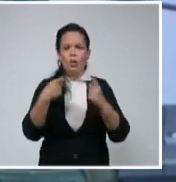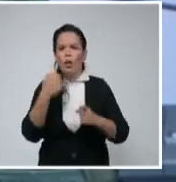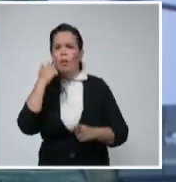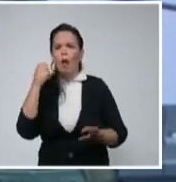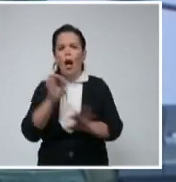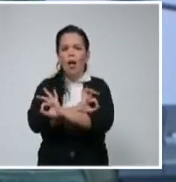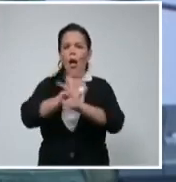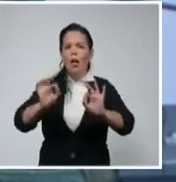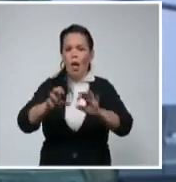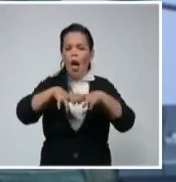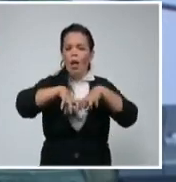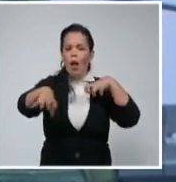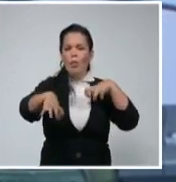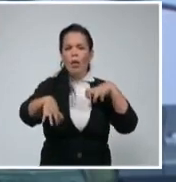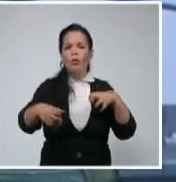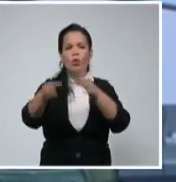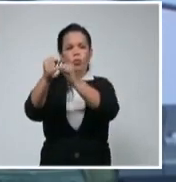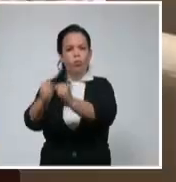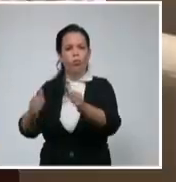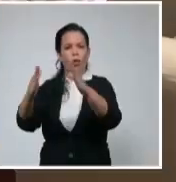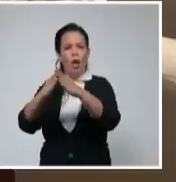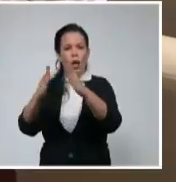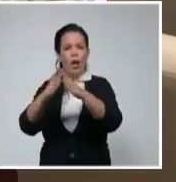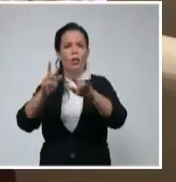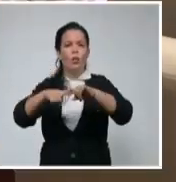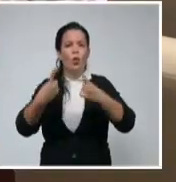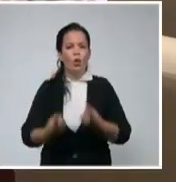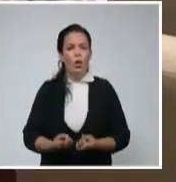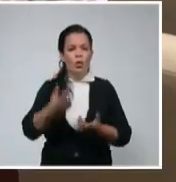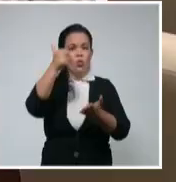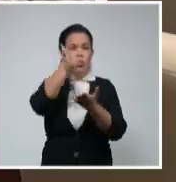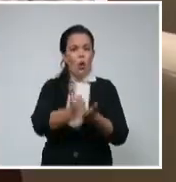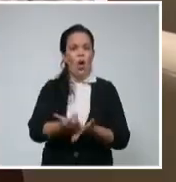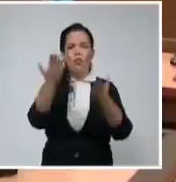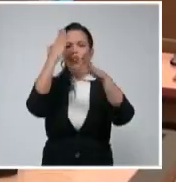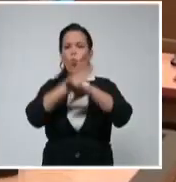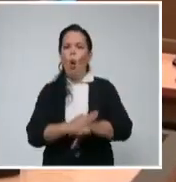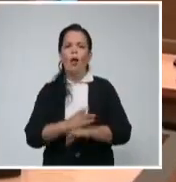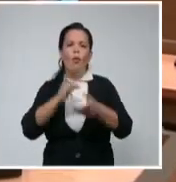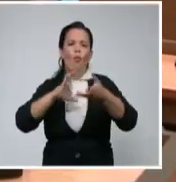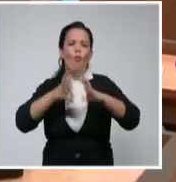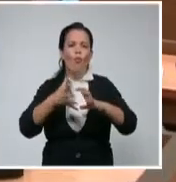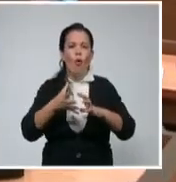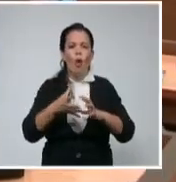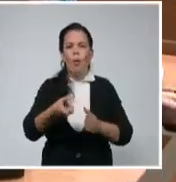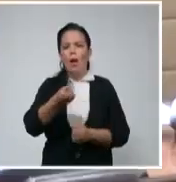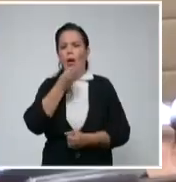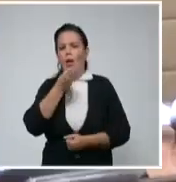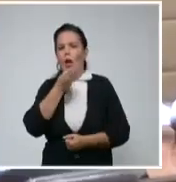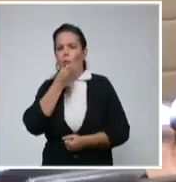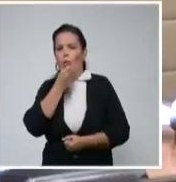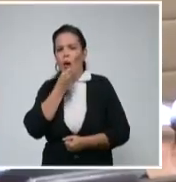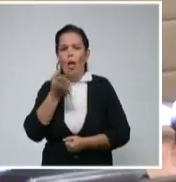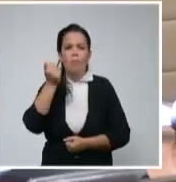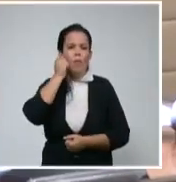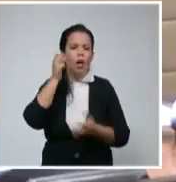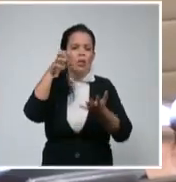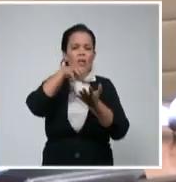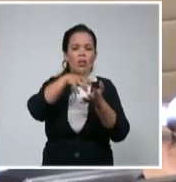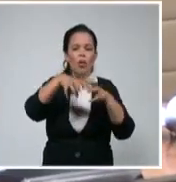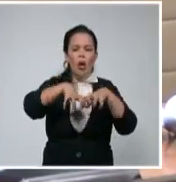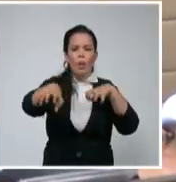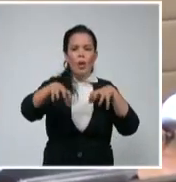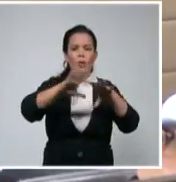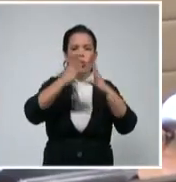aislamiento domiciliario, ya que la ciudad no cuenta con la infraestructura necesaria para llevar a centros de aislamiento a todos los